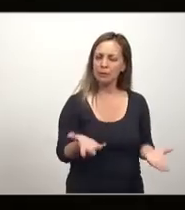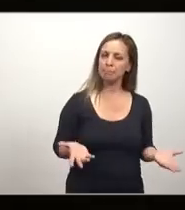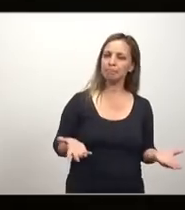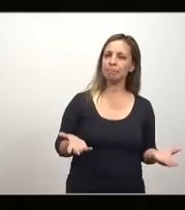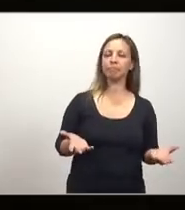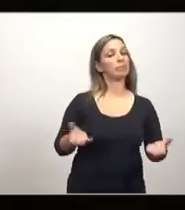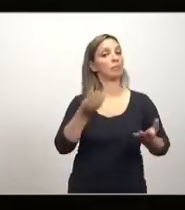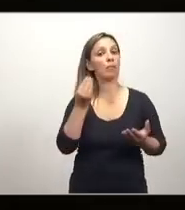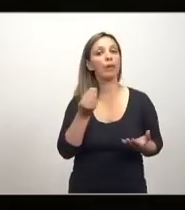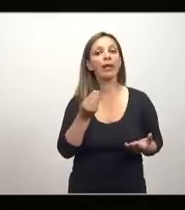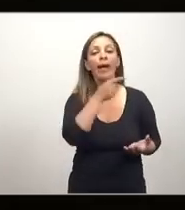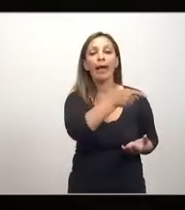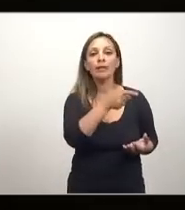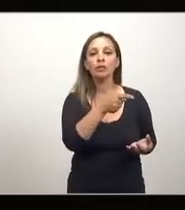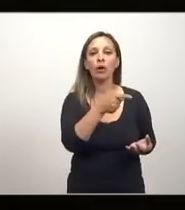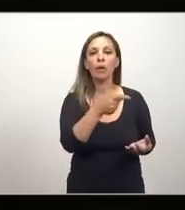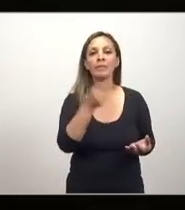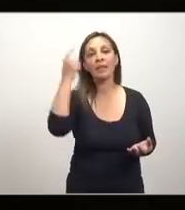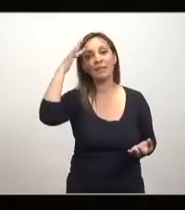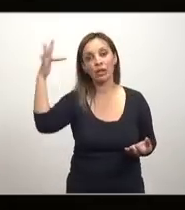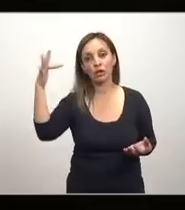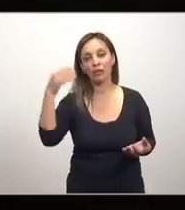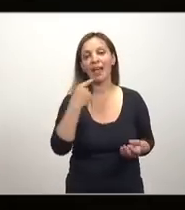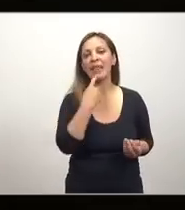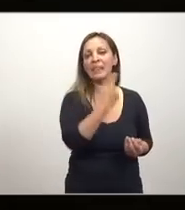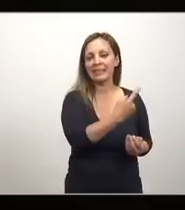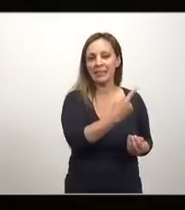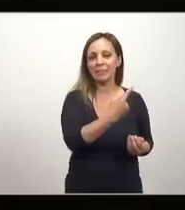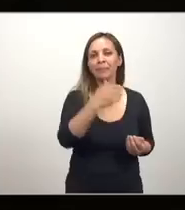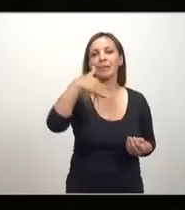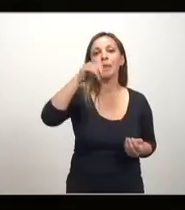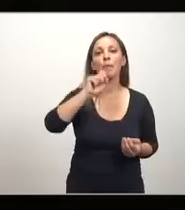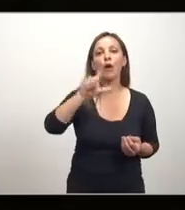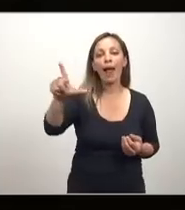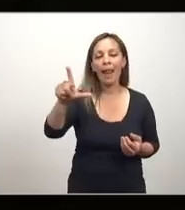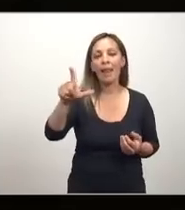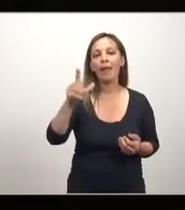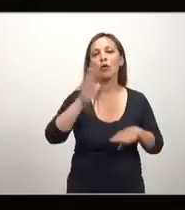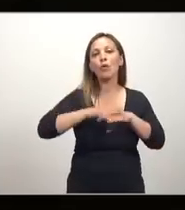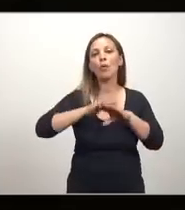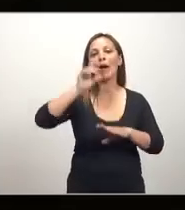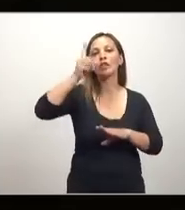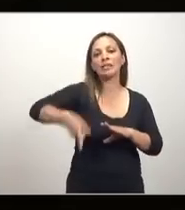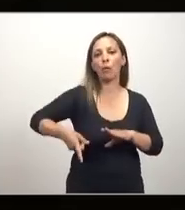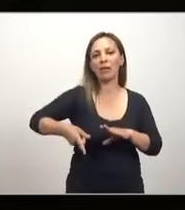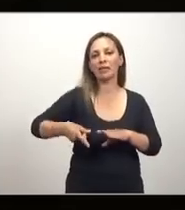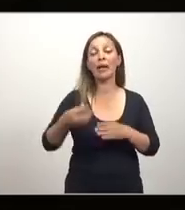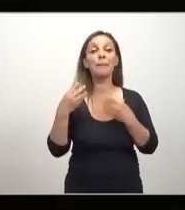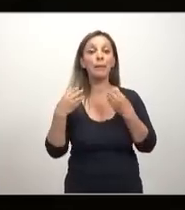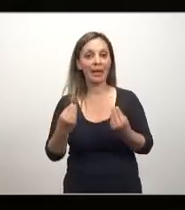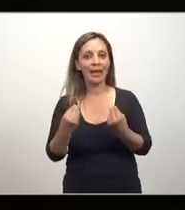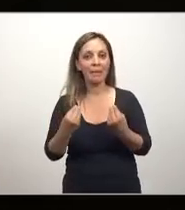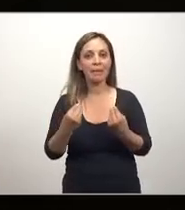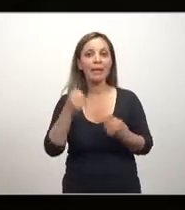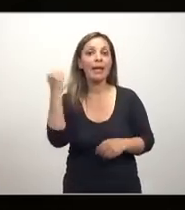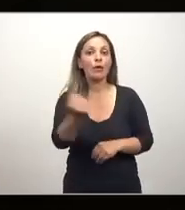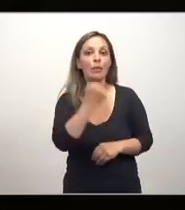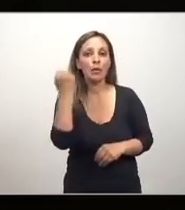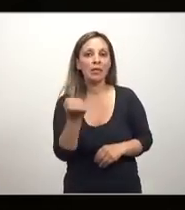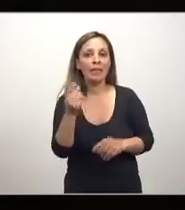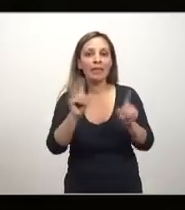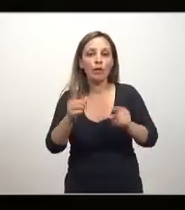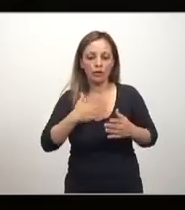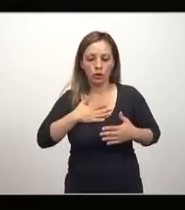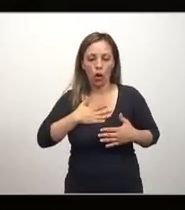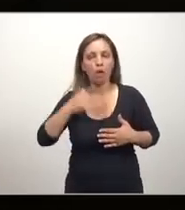porque esto es lo que se llama en filosofía moral consecuencialista. Lo importante no es la recta intención,